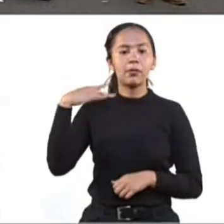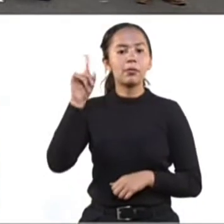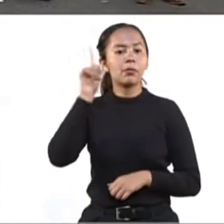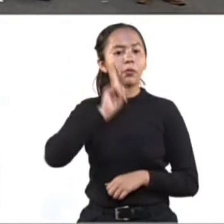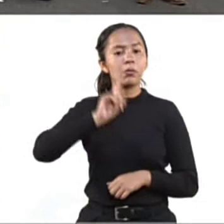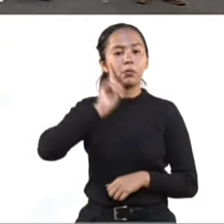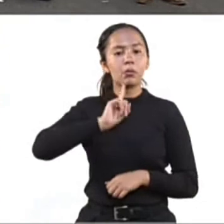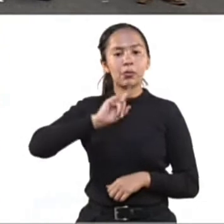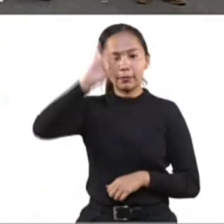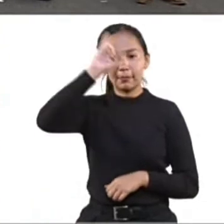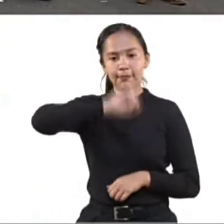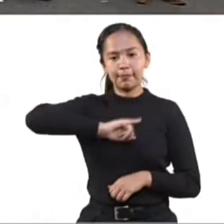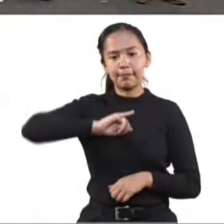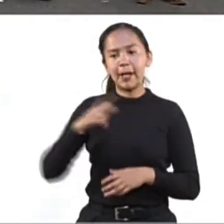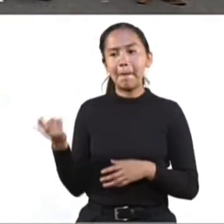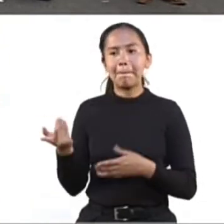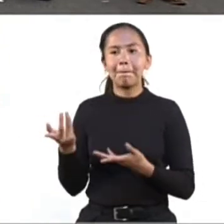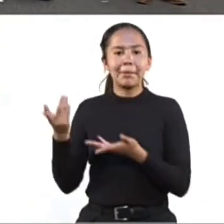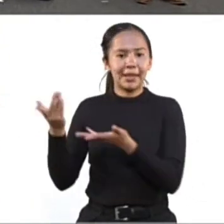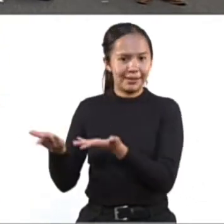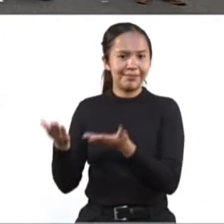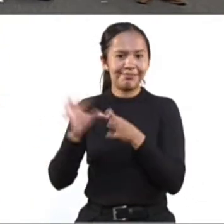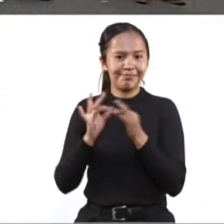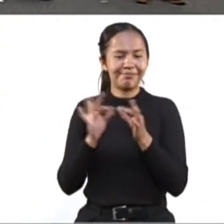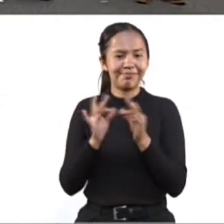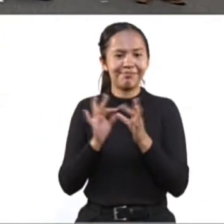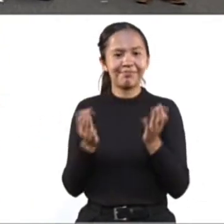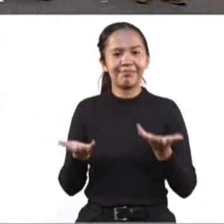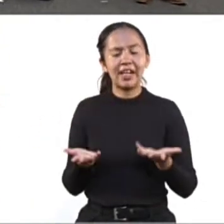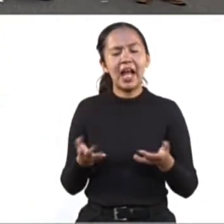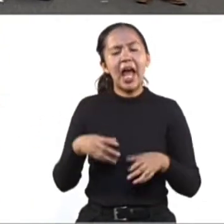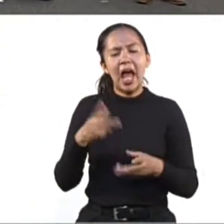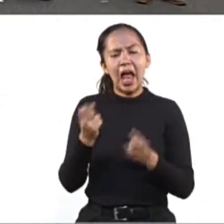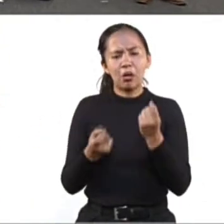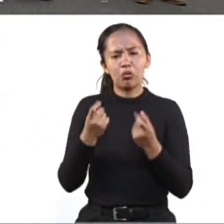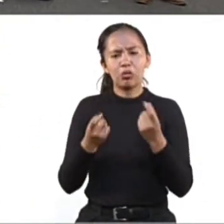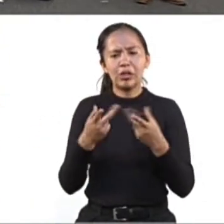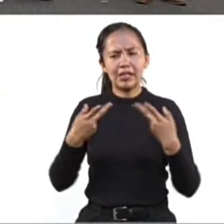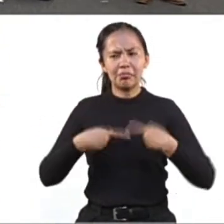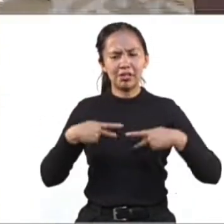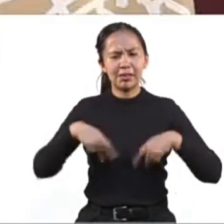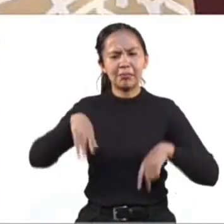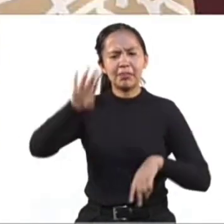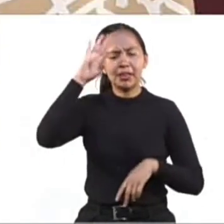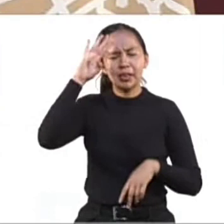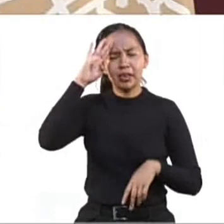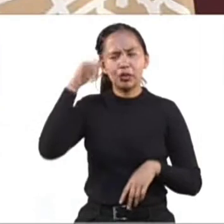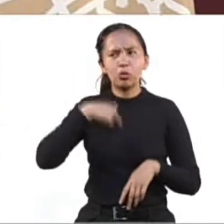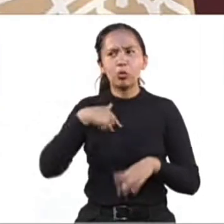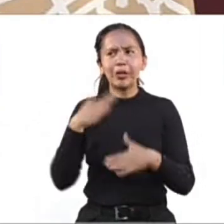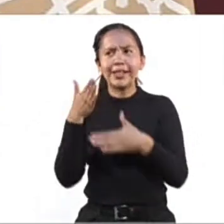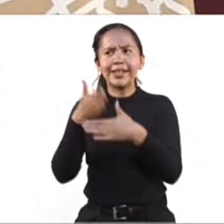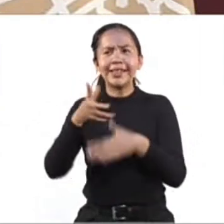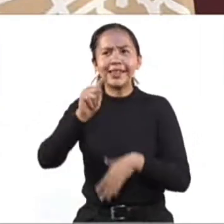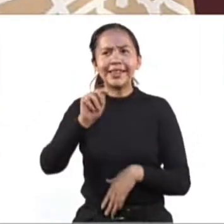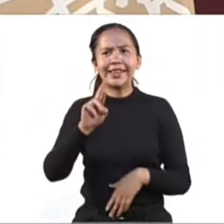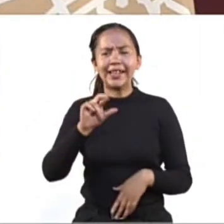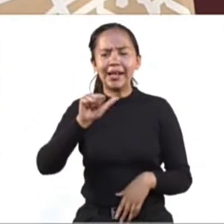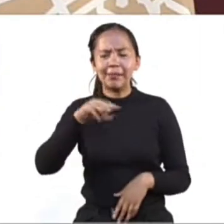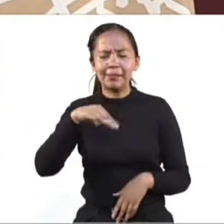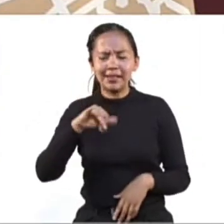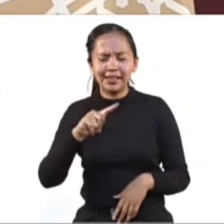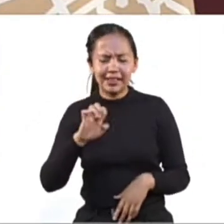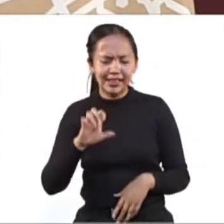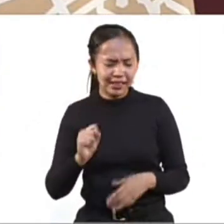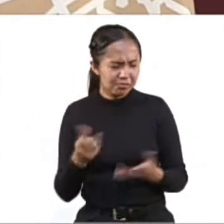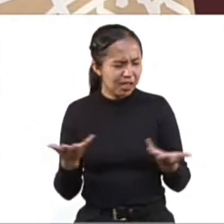trámites, ¿no? Entonces, a veces las personas no saben bien qué hacer, a dónde acudir, cómo acceder a